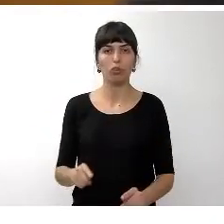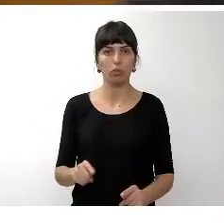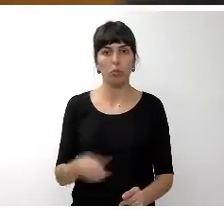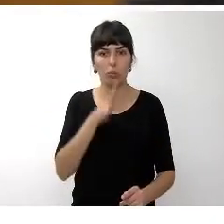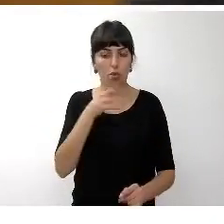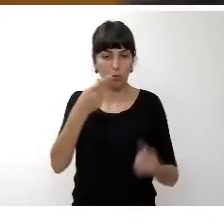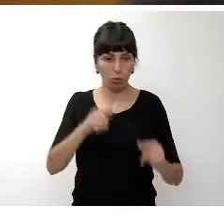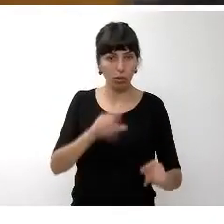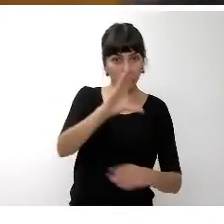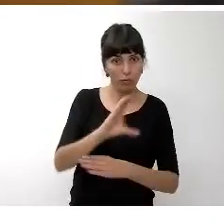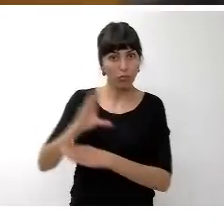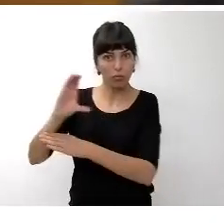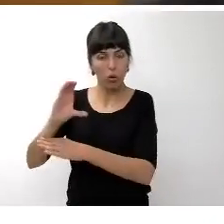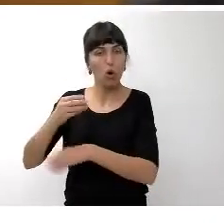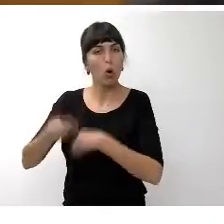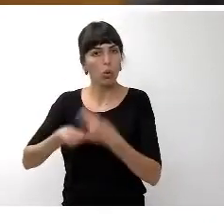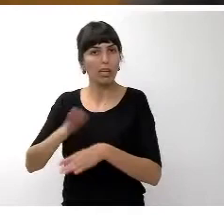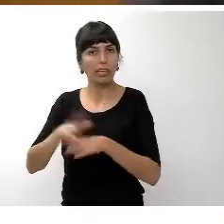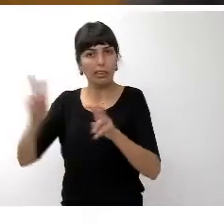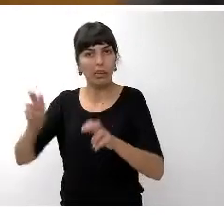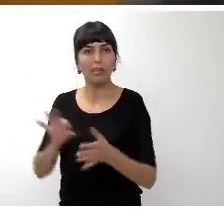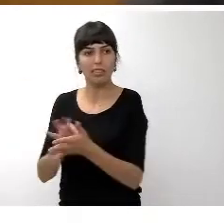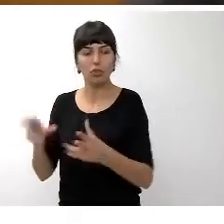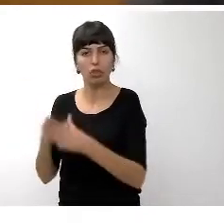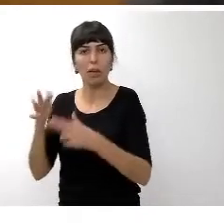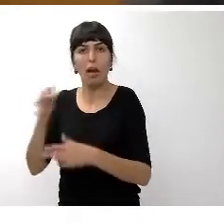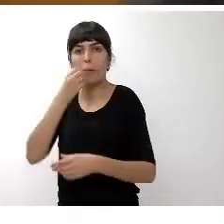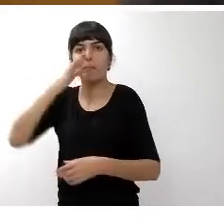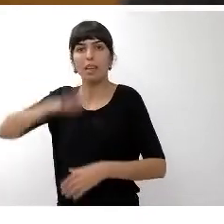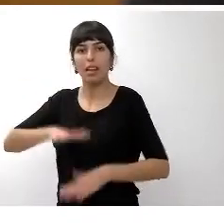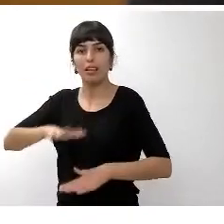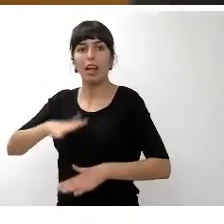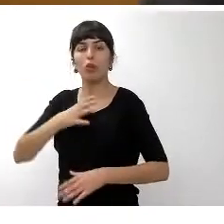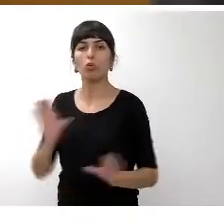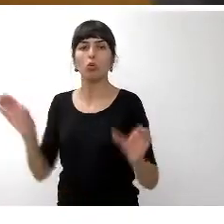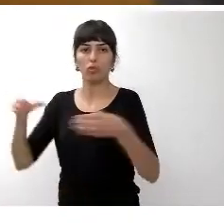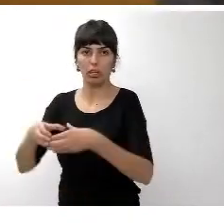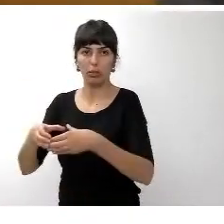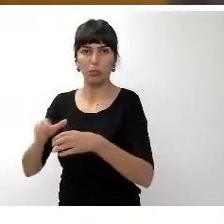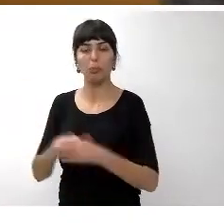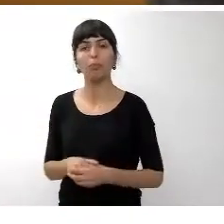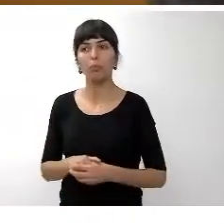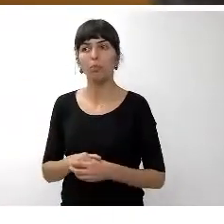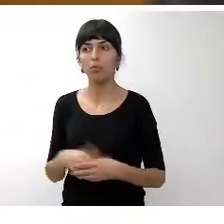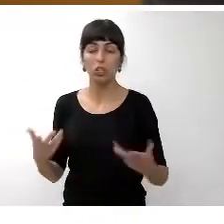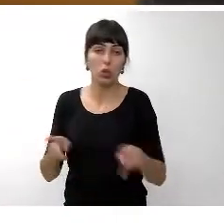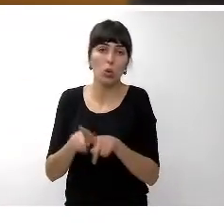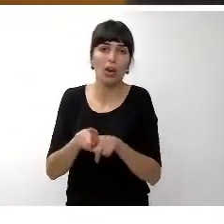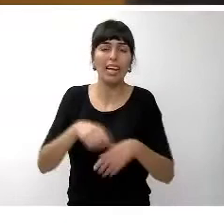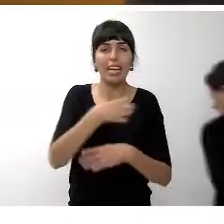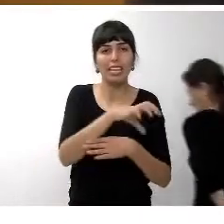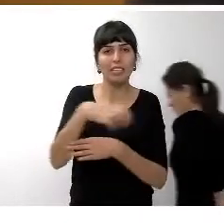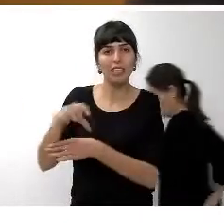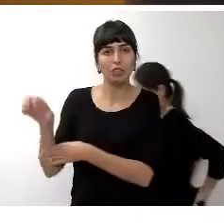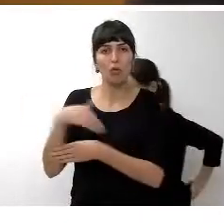dedica sus recursos a servicios sociales y bienestar comunitario y esto siguiendo la clasificación funcional del gasto